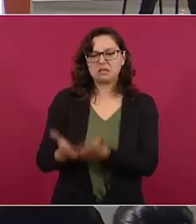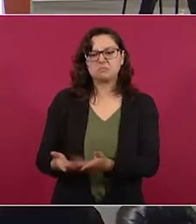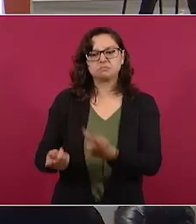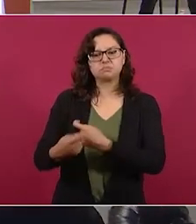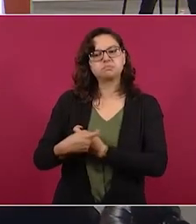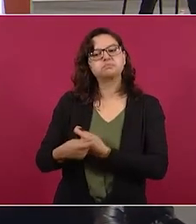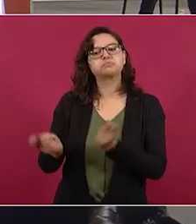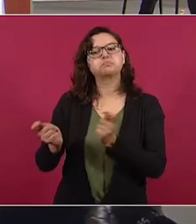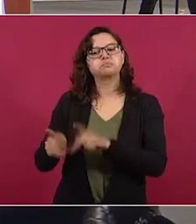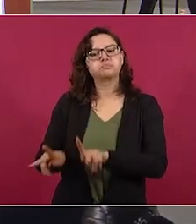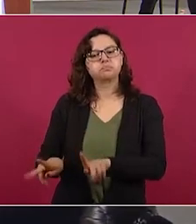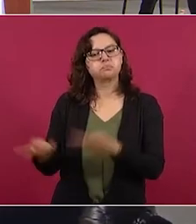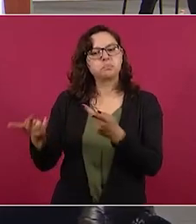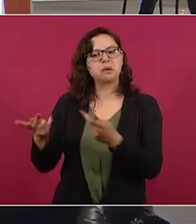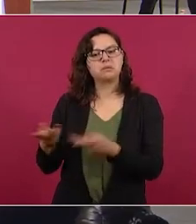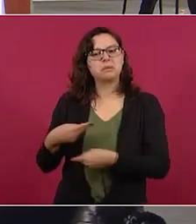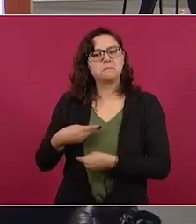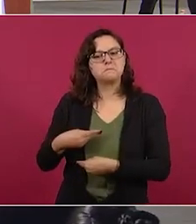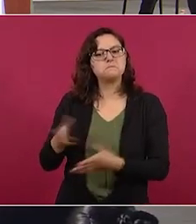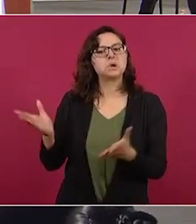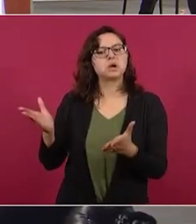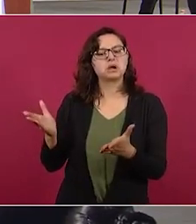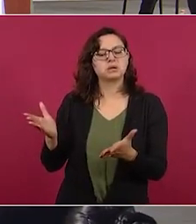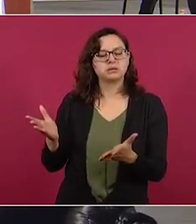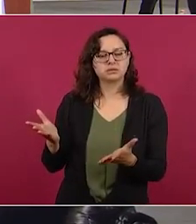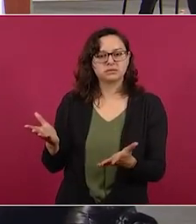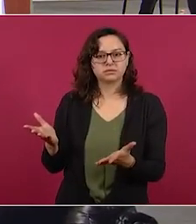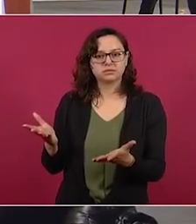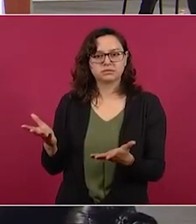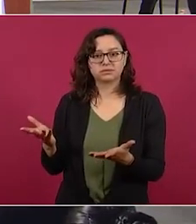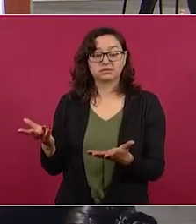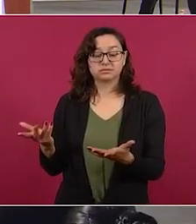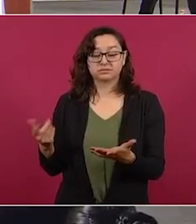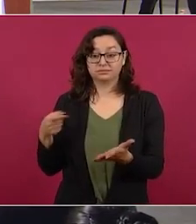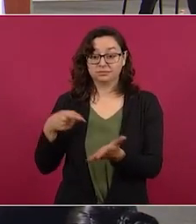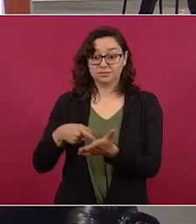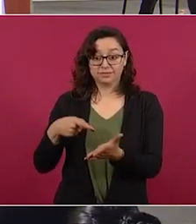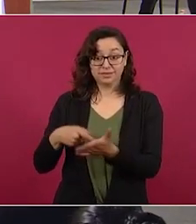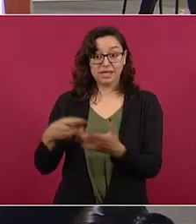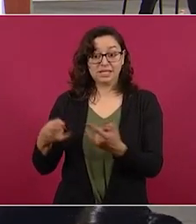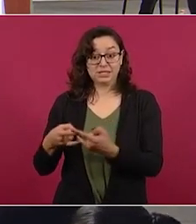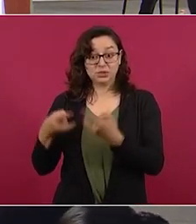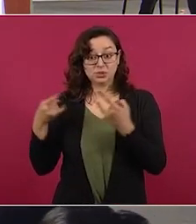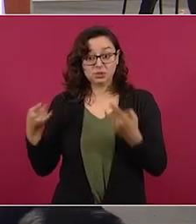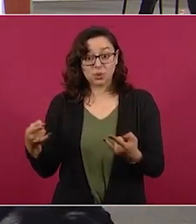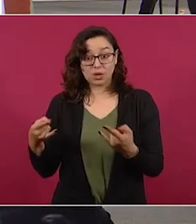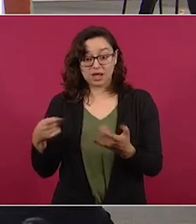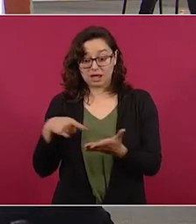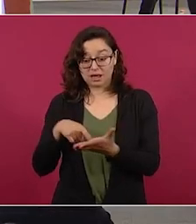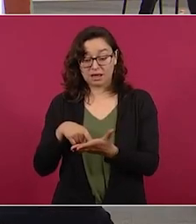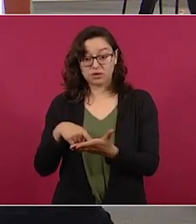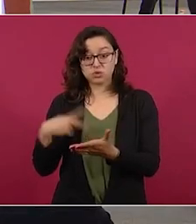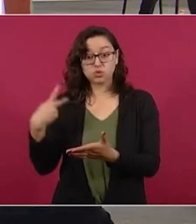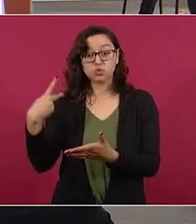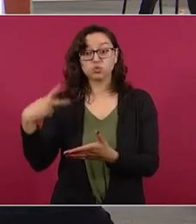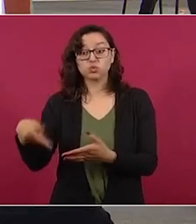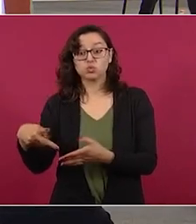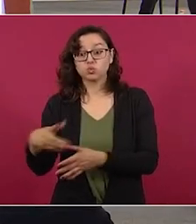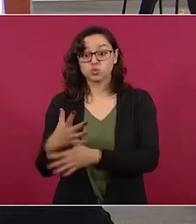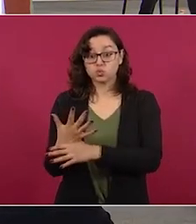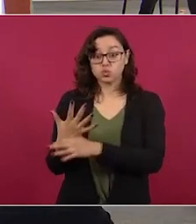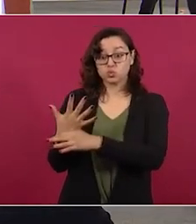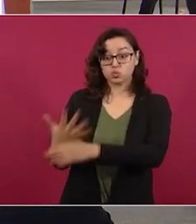en contra de dirigentes sociales,